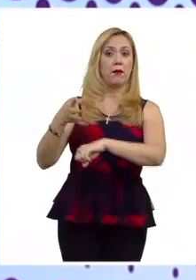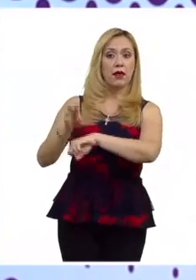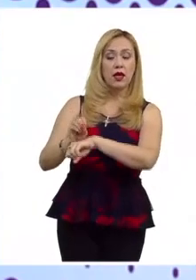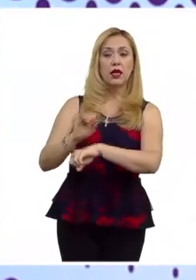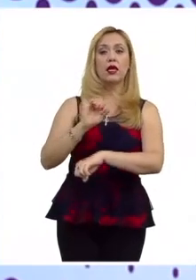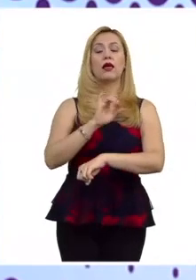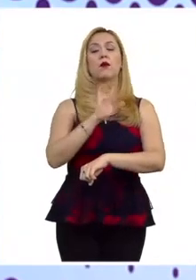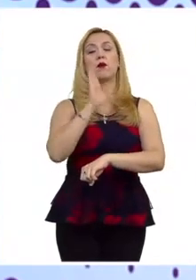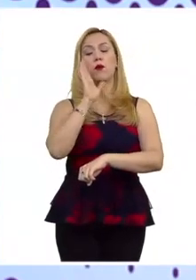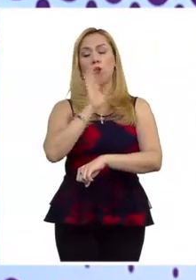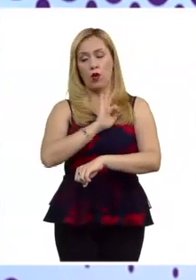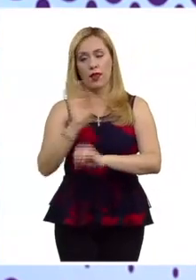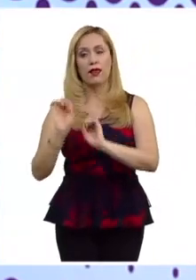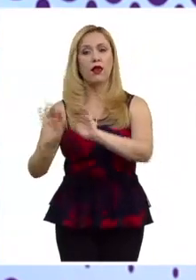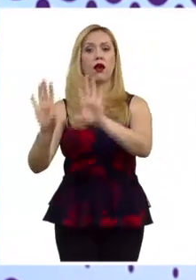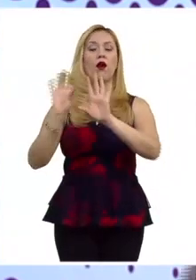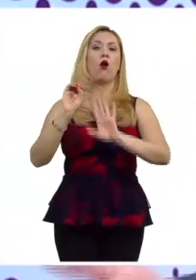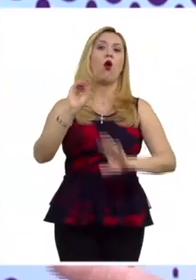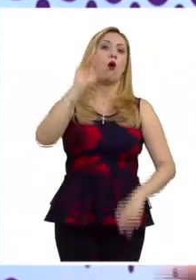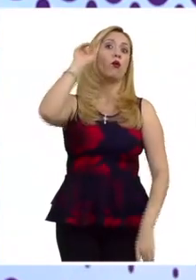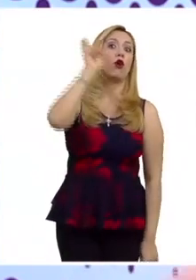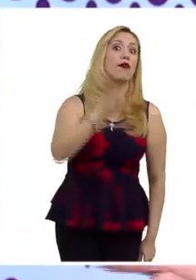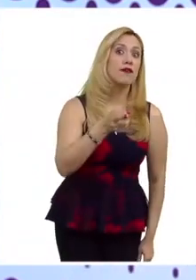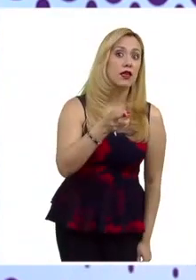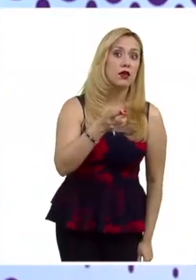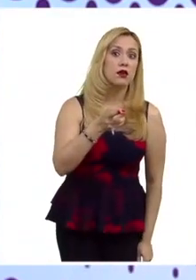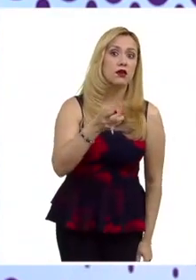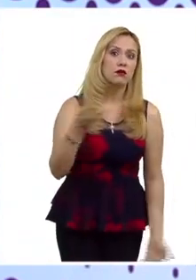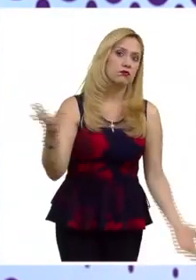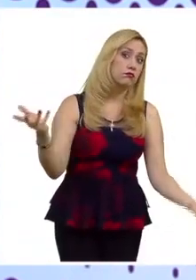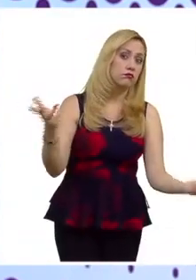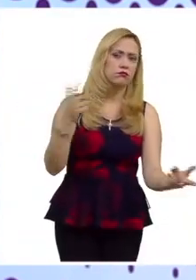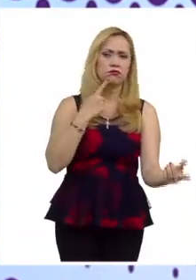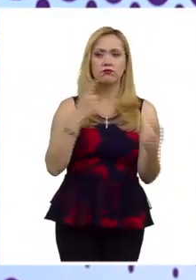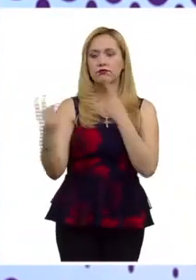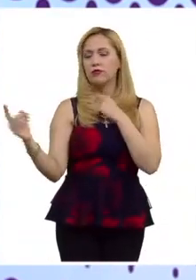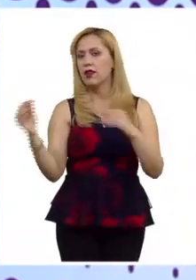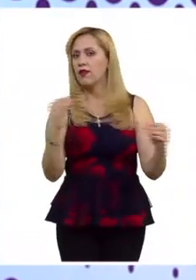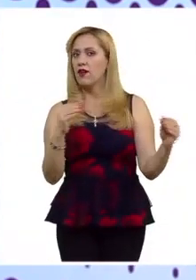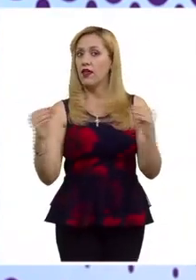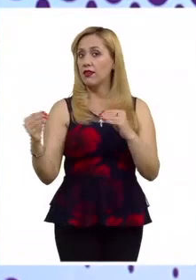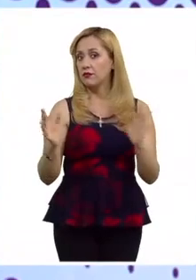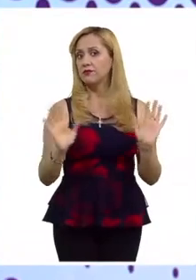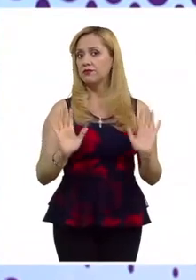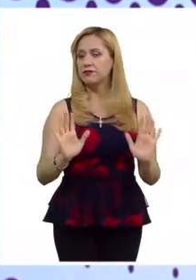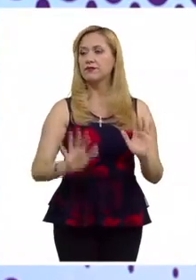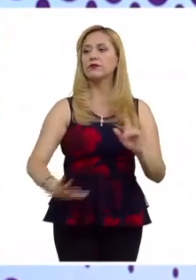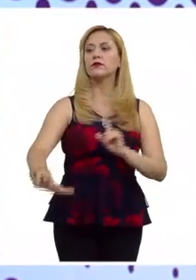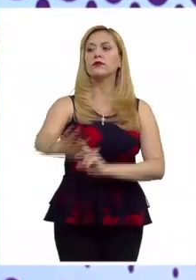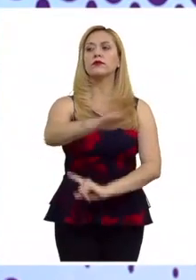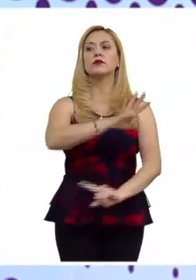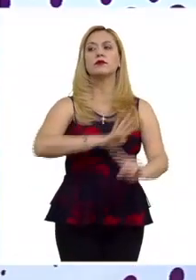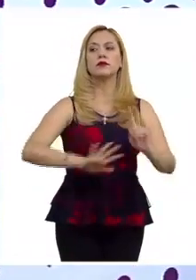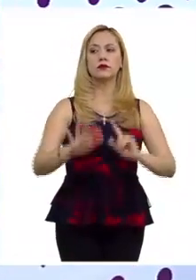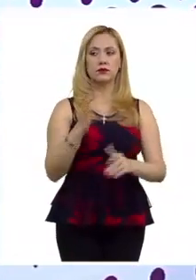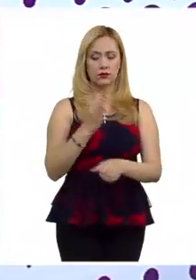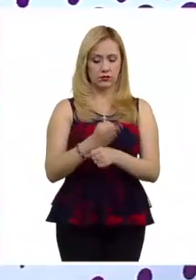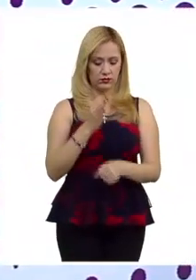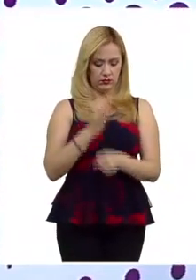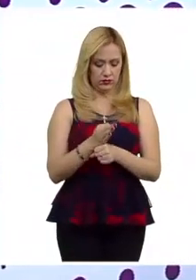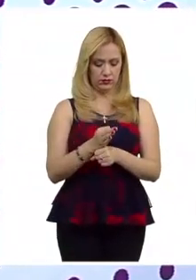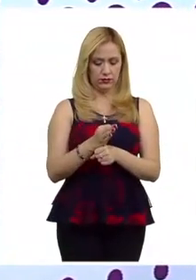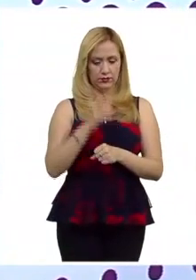tolerar, si se les debe prohibir. Este es un debate que vamos a estar viendo. Entonces, el contexto, que era la pregunta que me hacías,